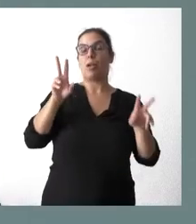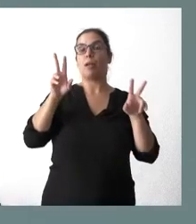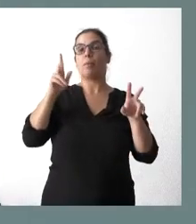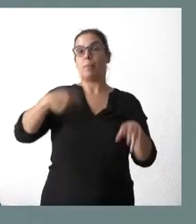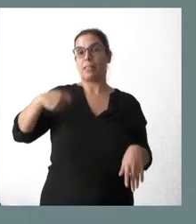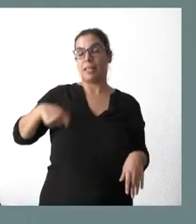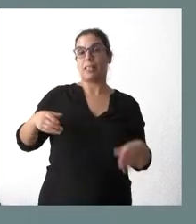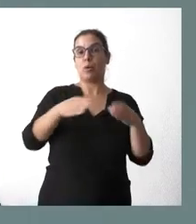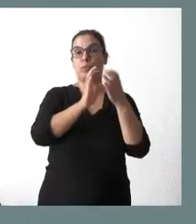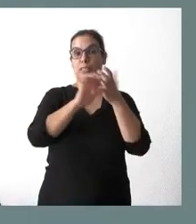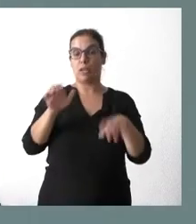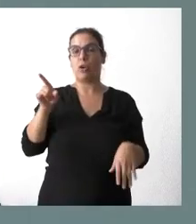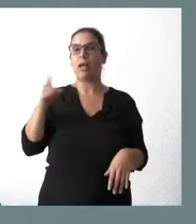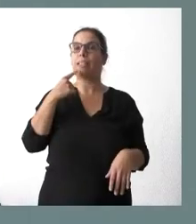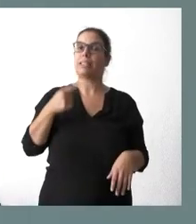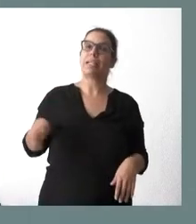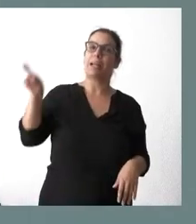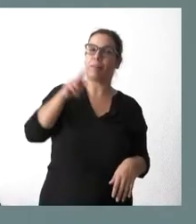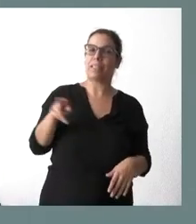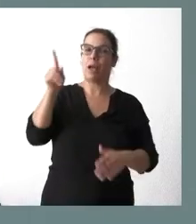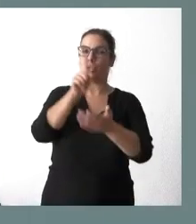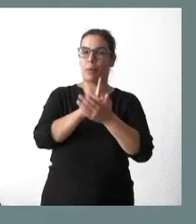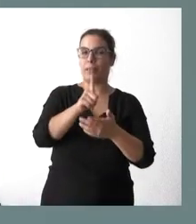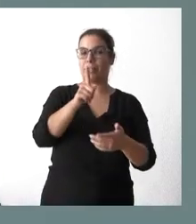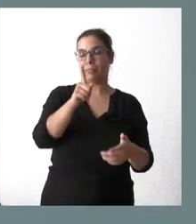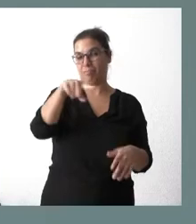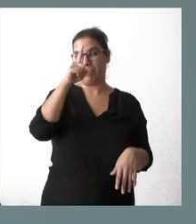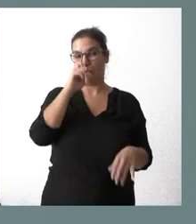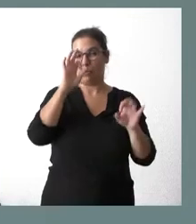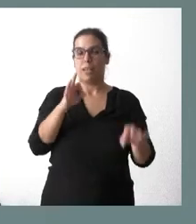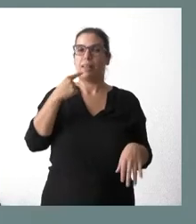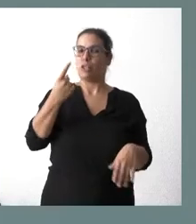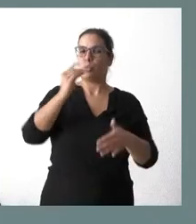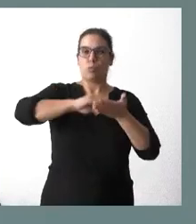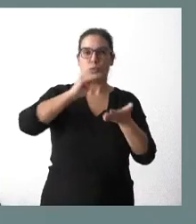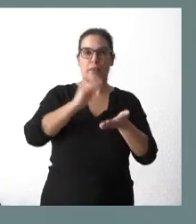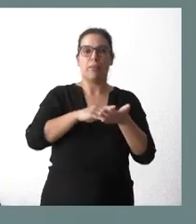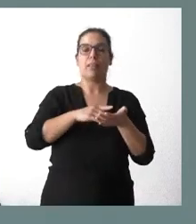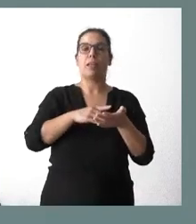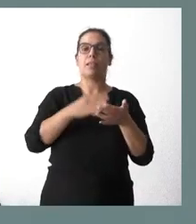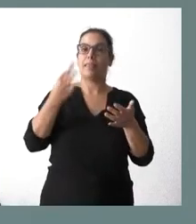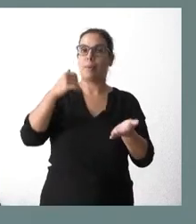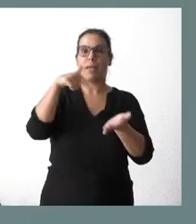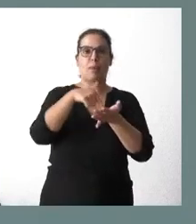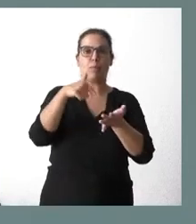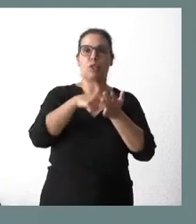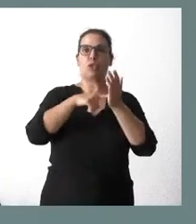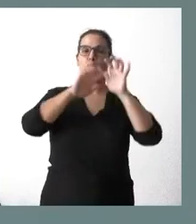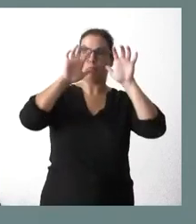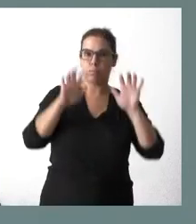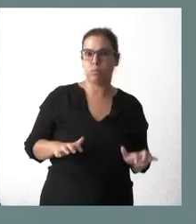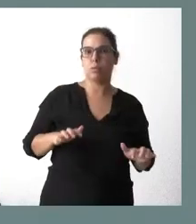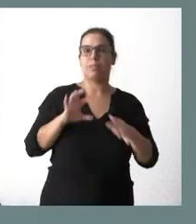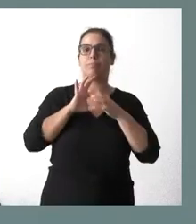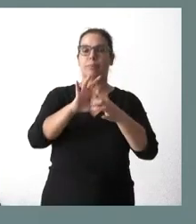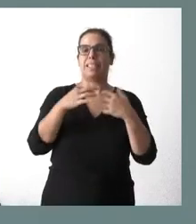nos recordarán, que volvía a insistir una vez más y lo viene insistiendo en varias ocasiones en la oportunidad de bajar impuestos vinculados al